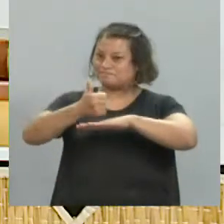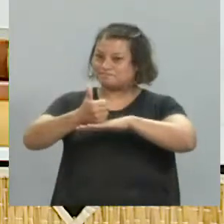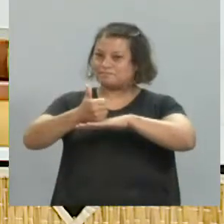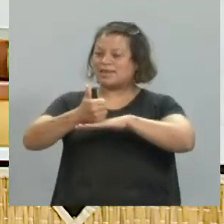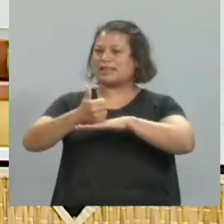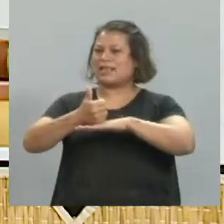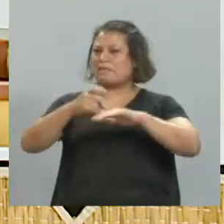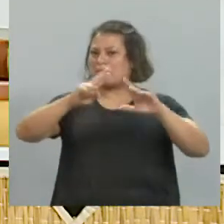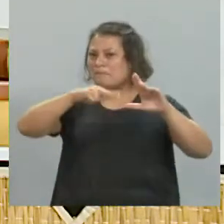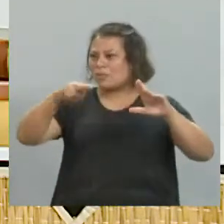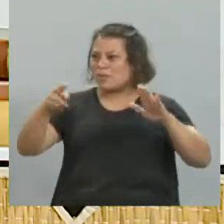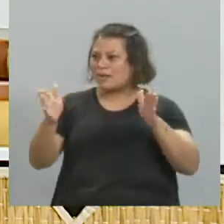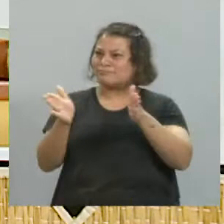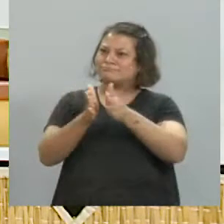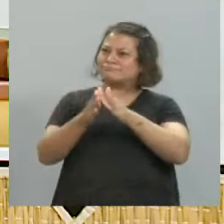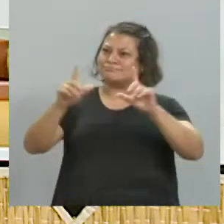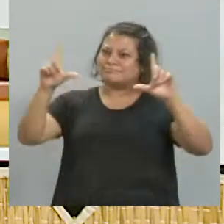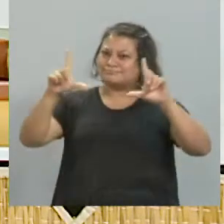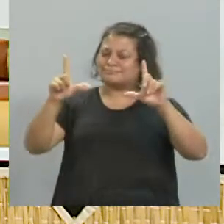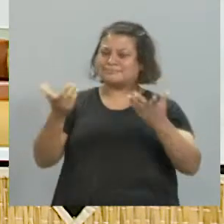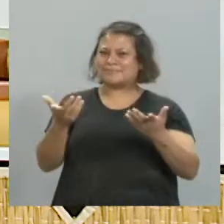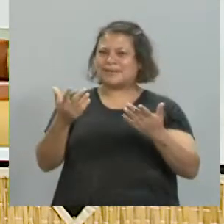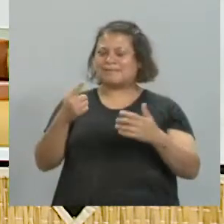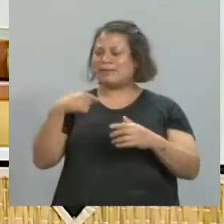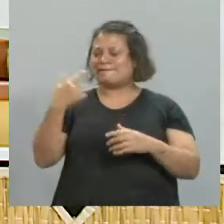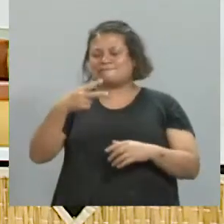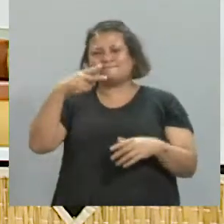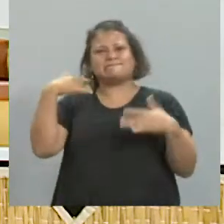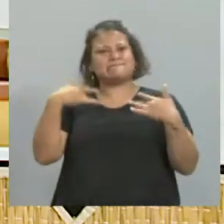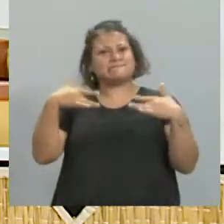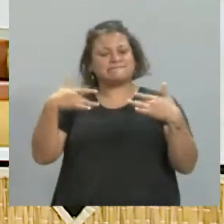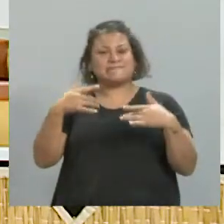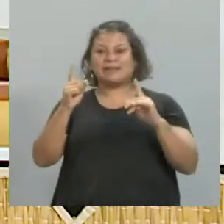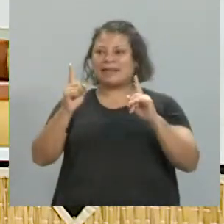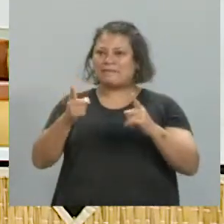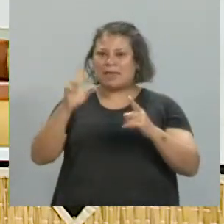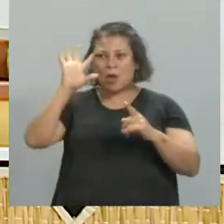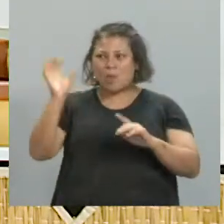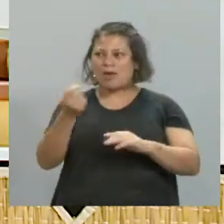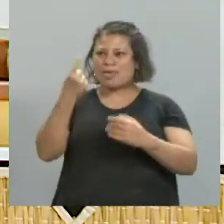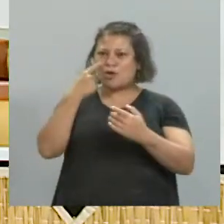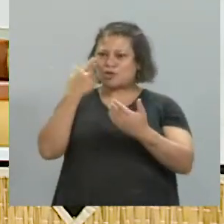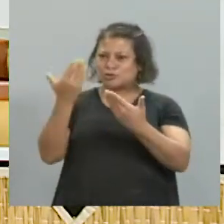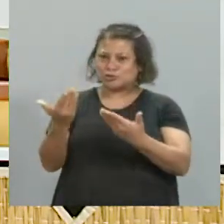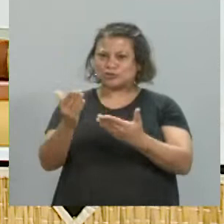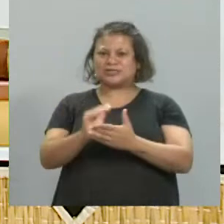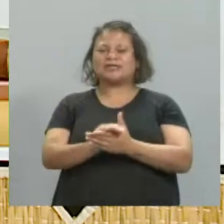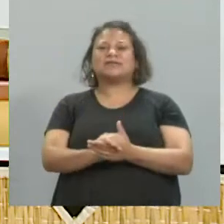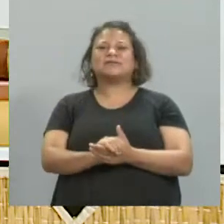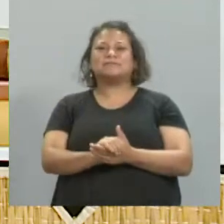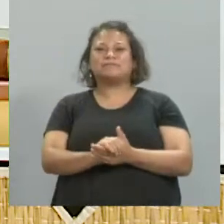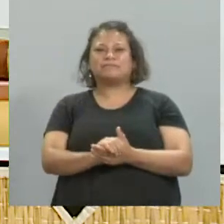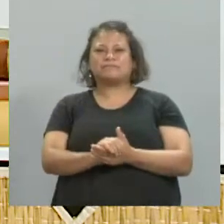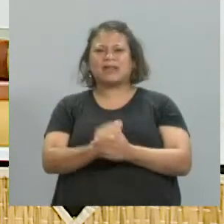tener tu obra acá con nosotros, para nosotros es un lujo, y además tener la posibilidad de conocerte un poco más. Estuvimos mirando